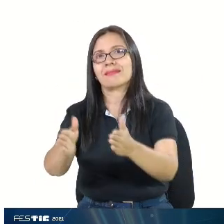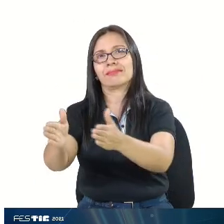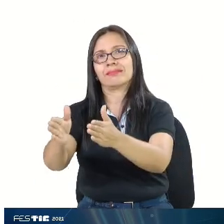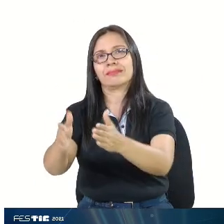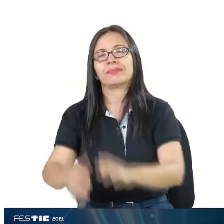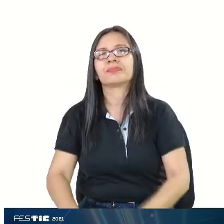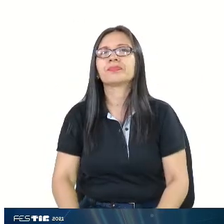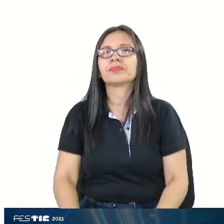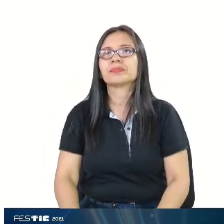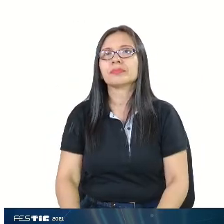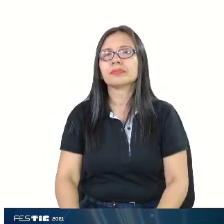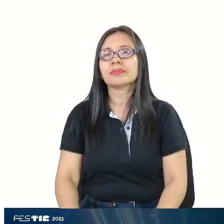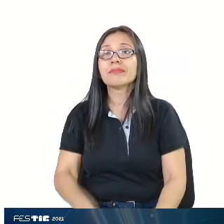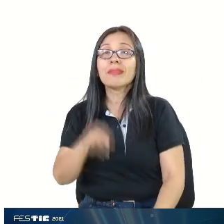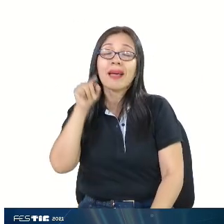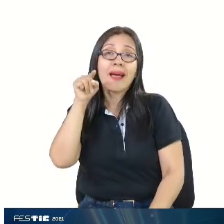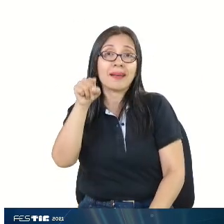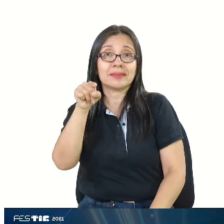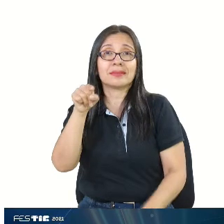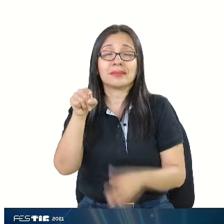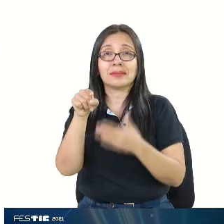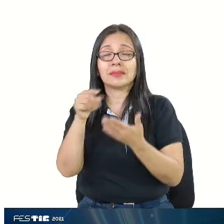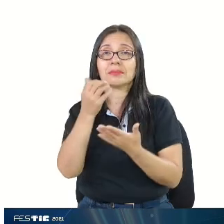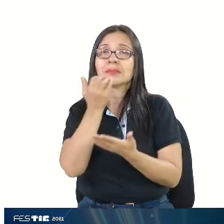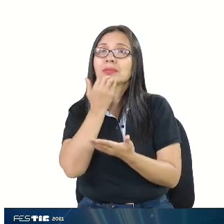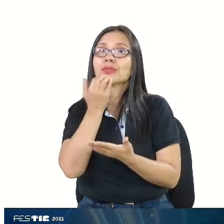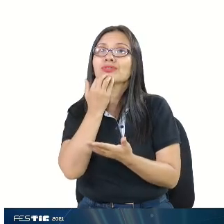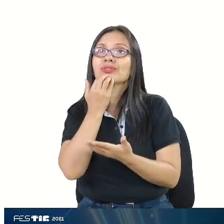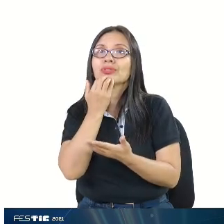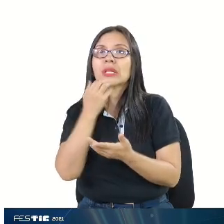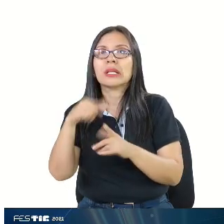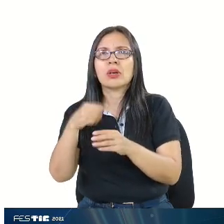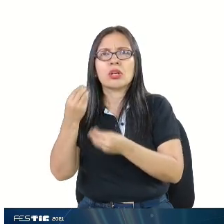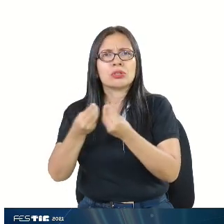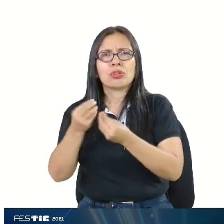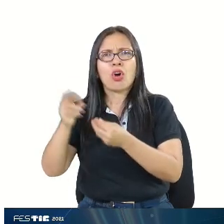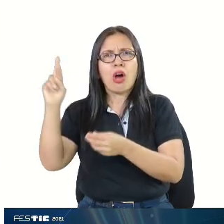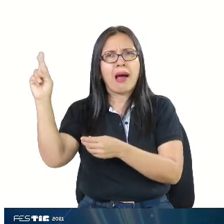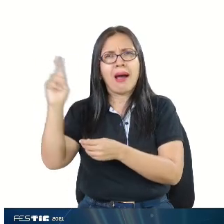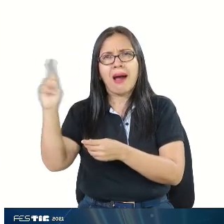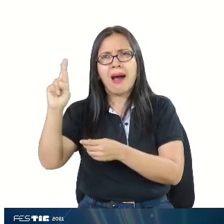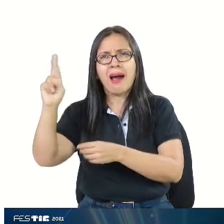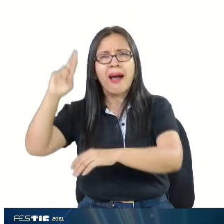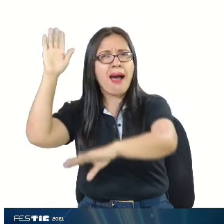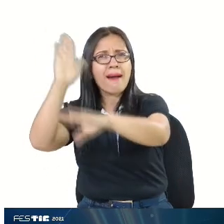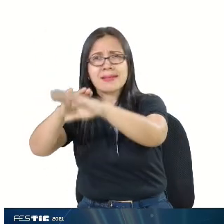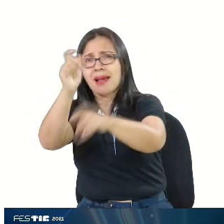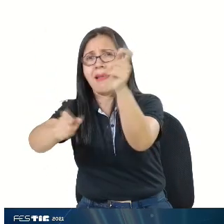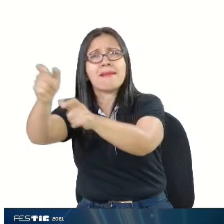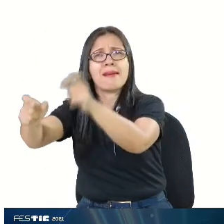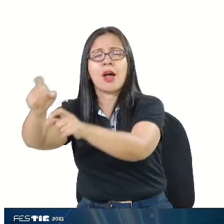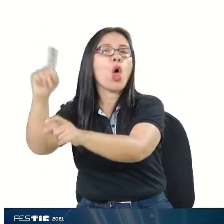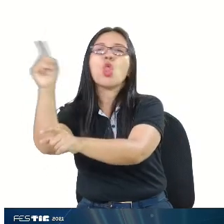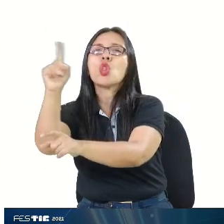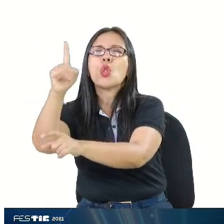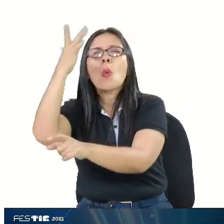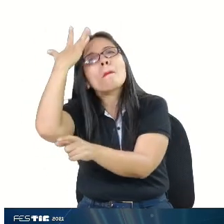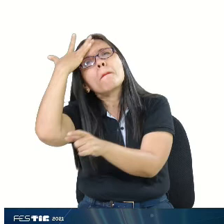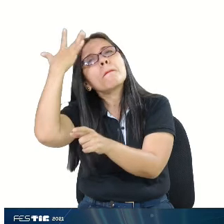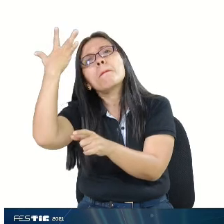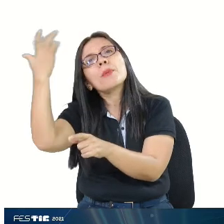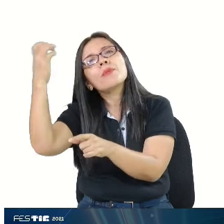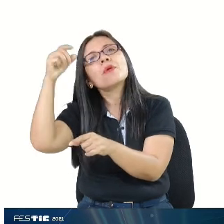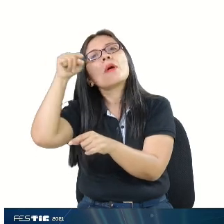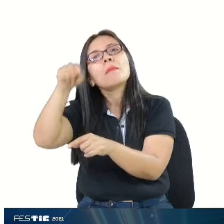En este caso, por ejemplo, no se activó la alarma porque se vio que empezó a descender. Entonces,